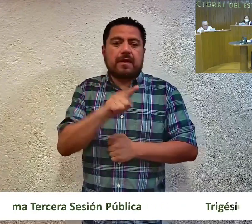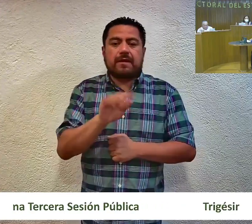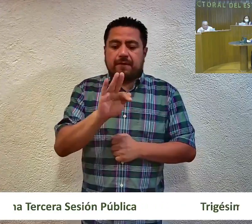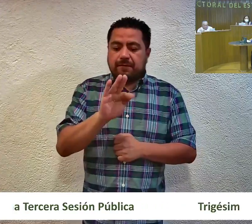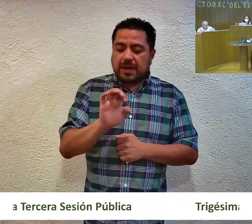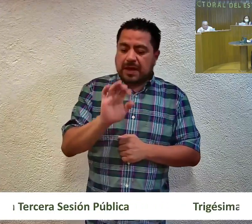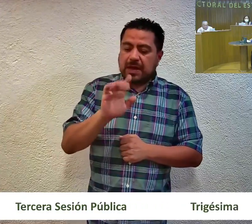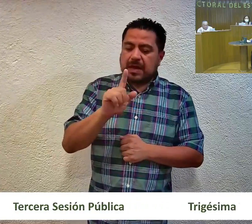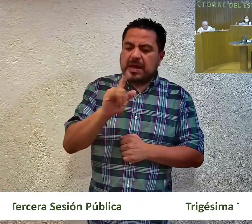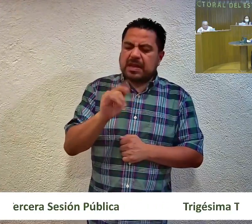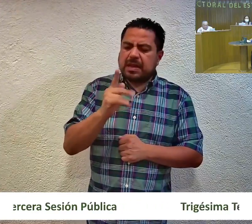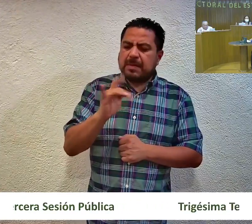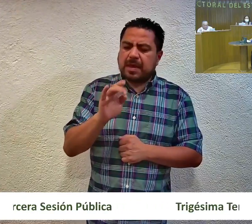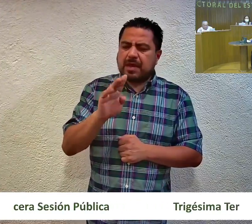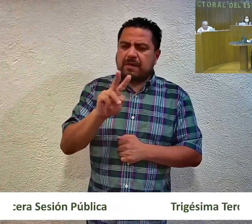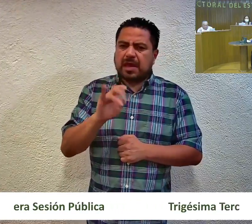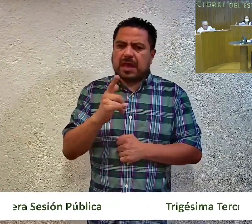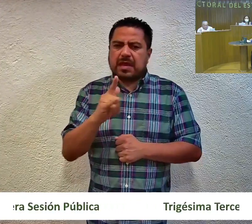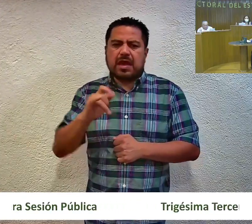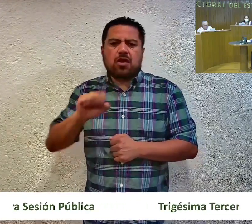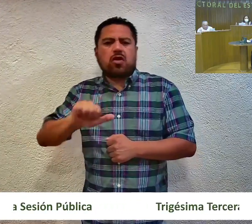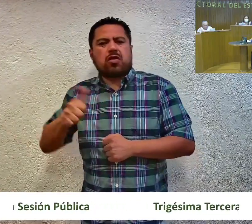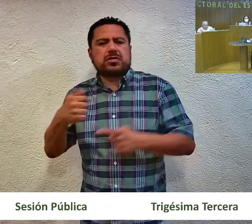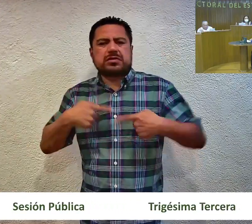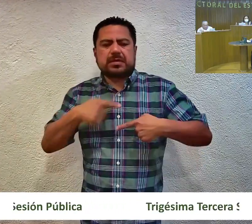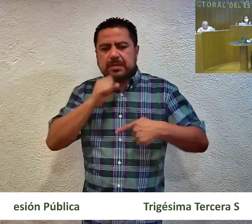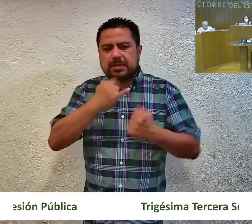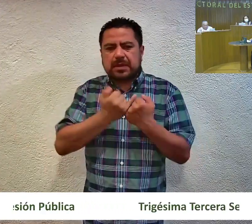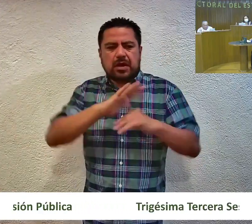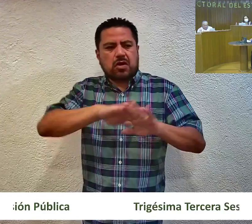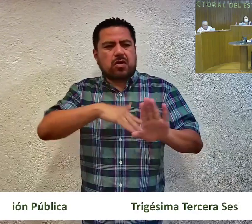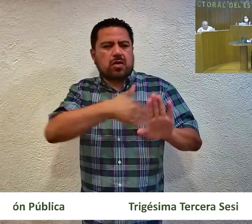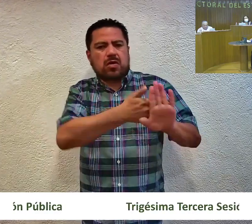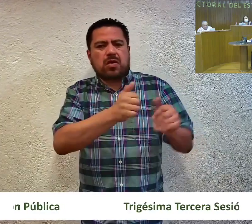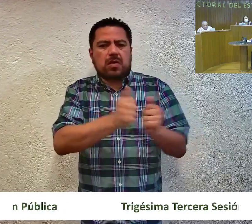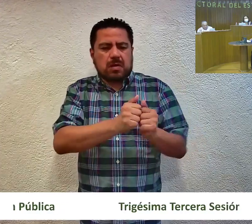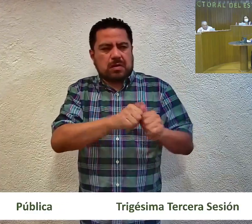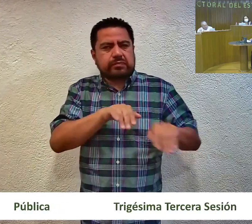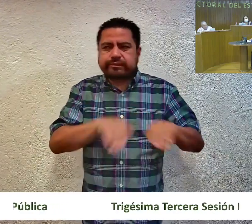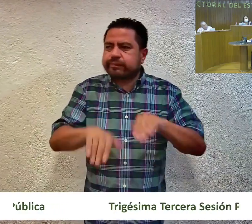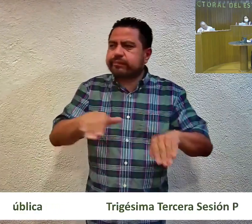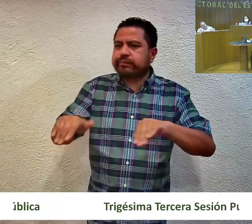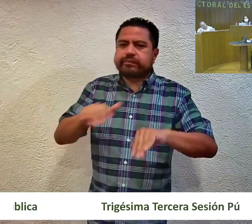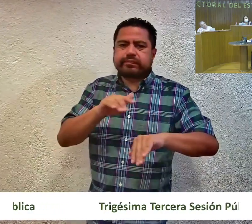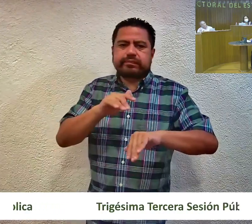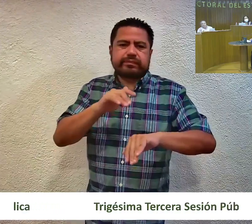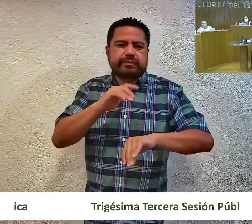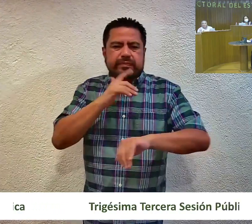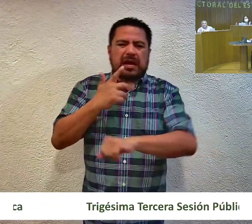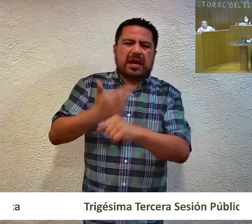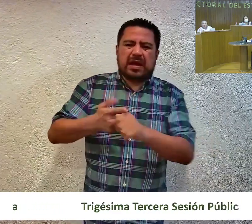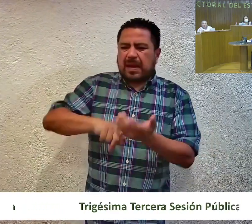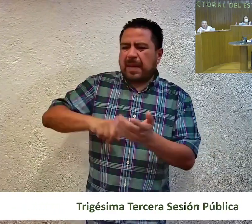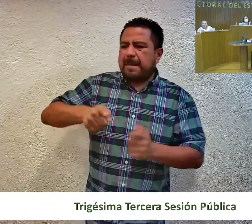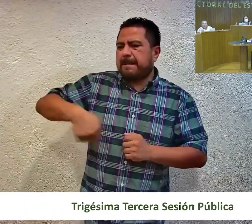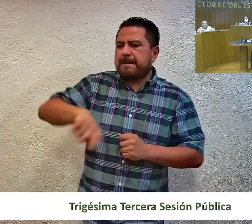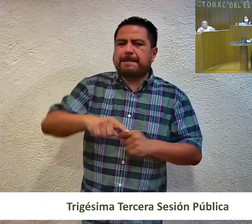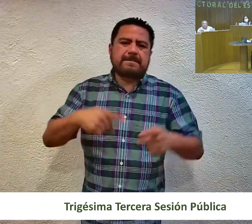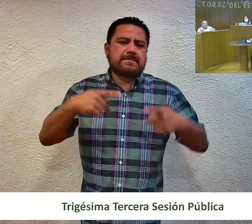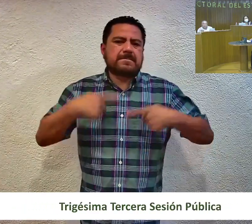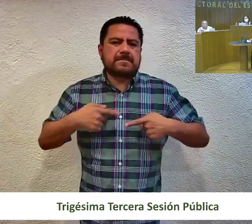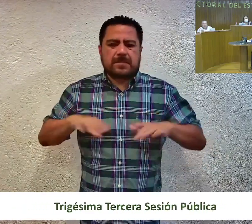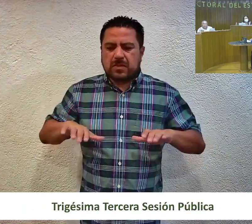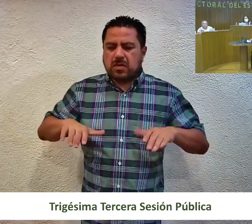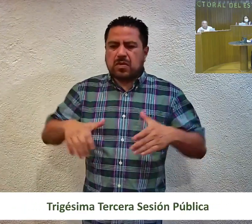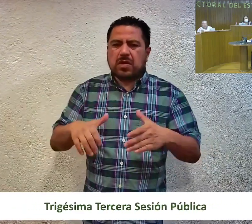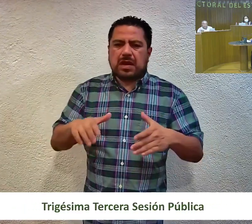Acebe Payeco y otras personas en contra de la omisión de convocar a las autoridades tradicionales y a la ciudadanía de la comunidad